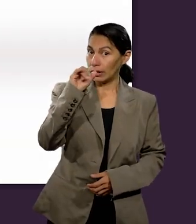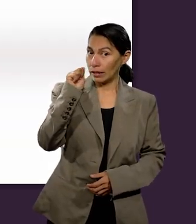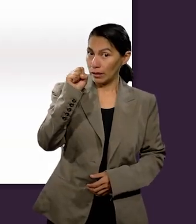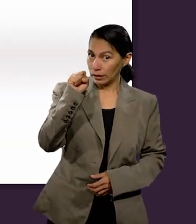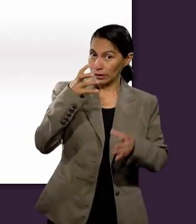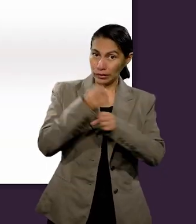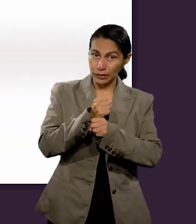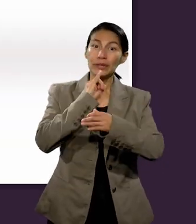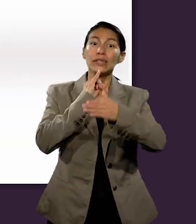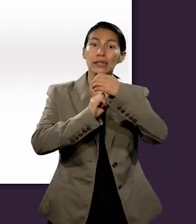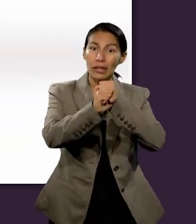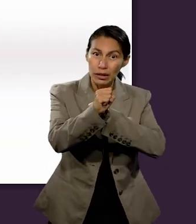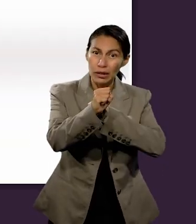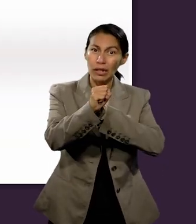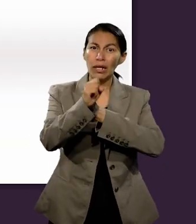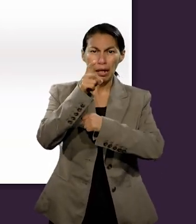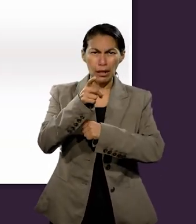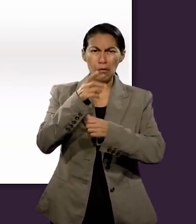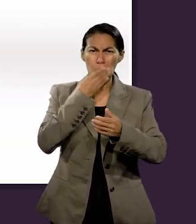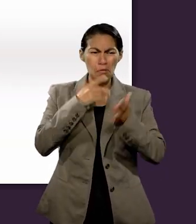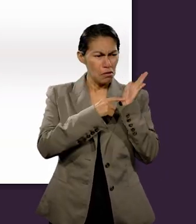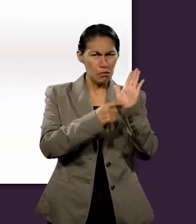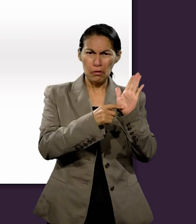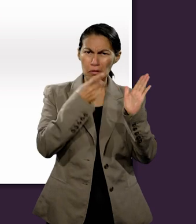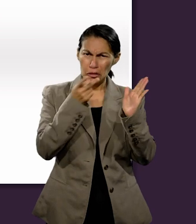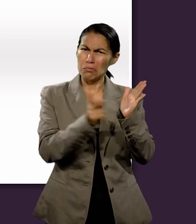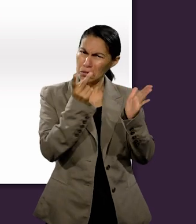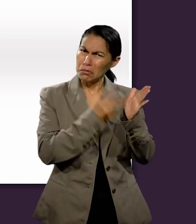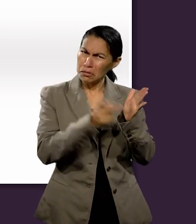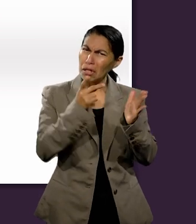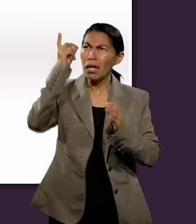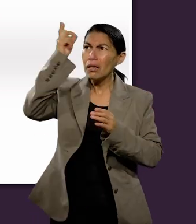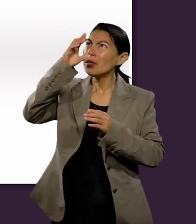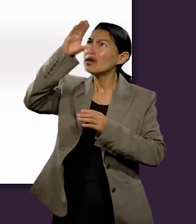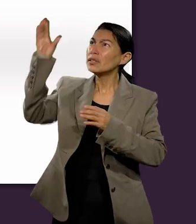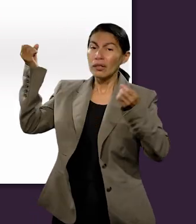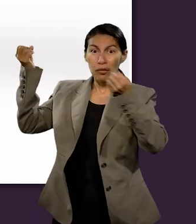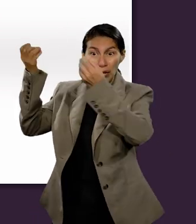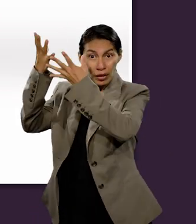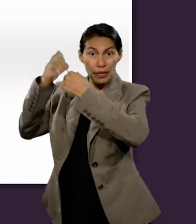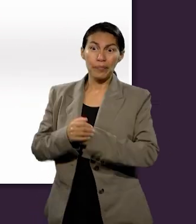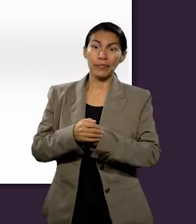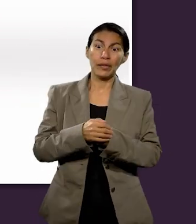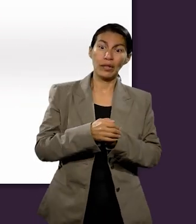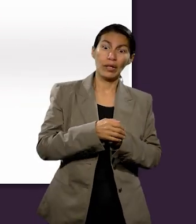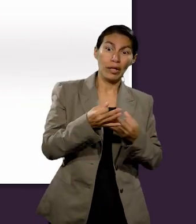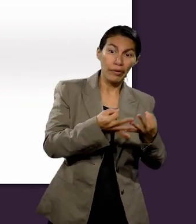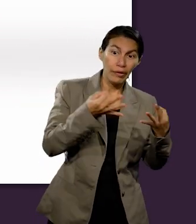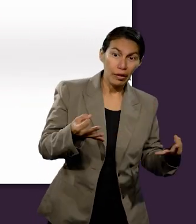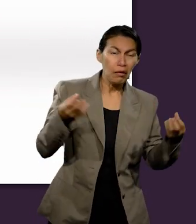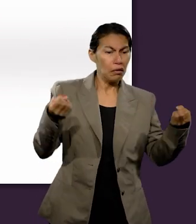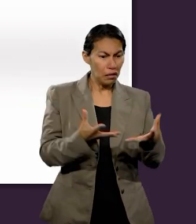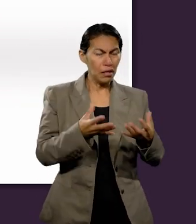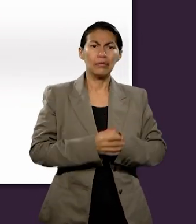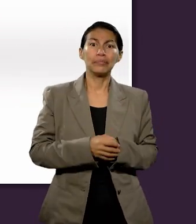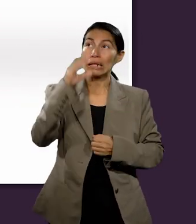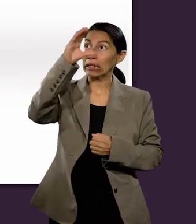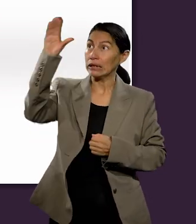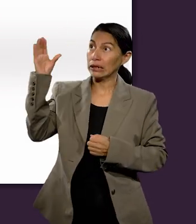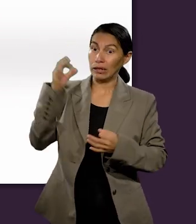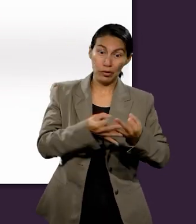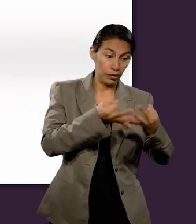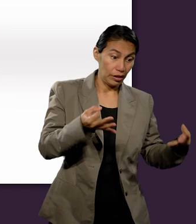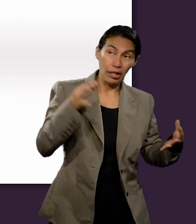Isaías declara repetidamente que Dios crea el cielo y la tierra y conecta estas dos palabras